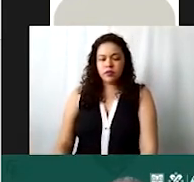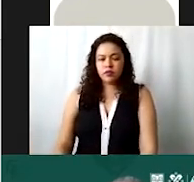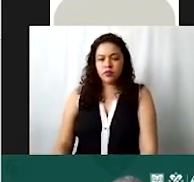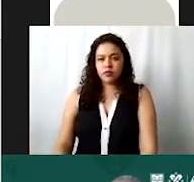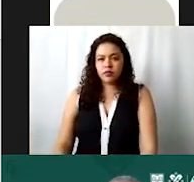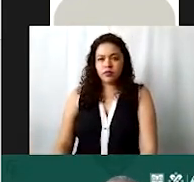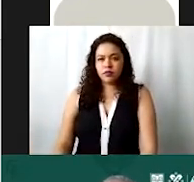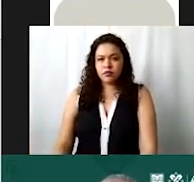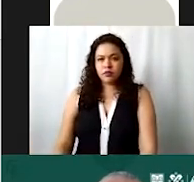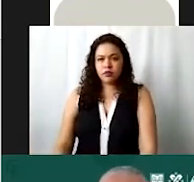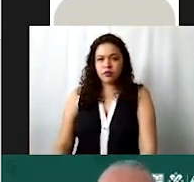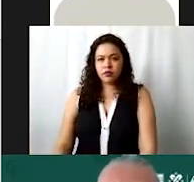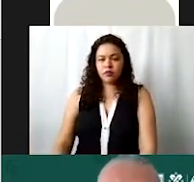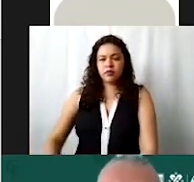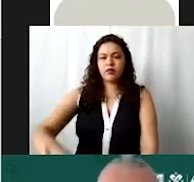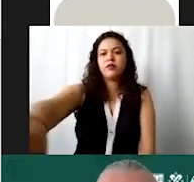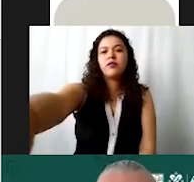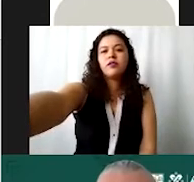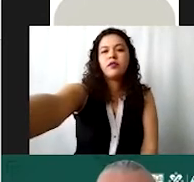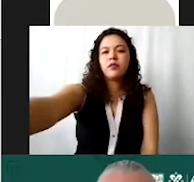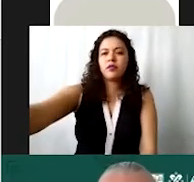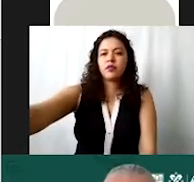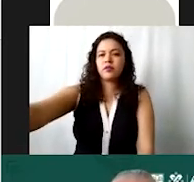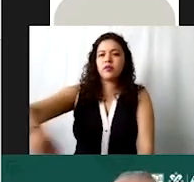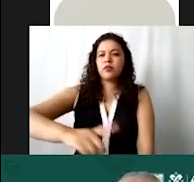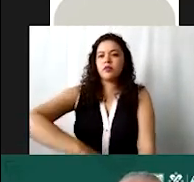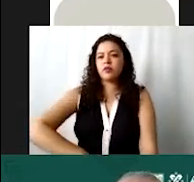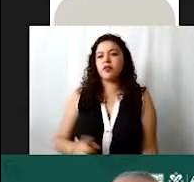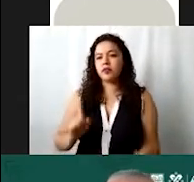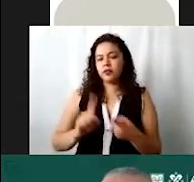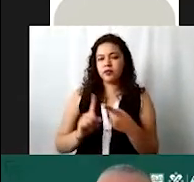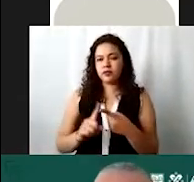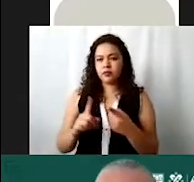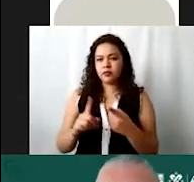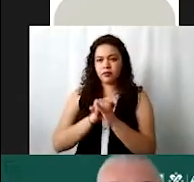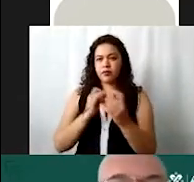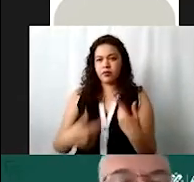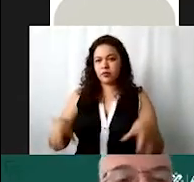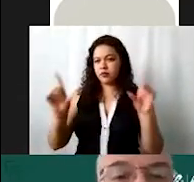vamos primero con la virtual se ve en pantalla